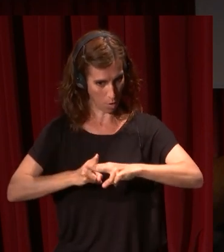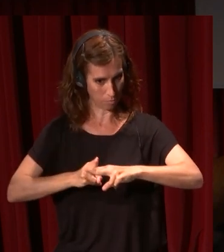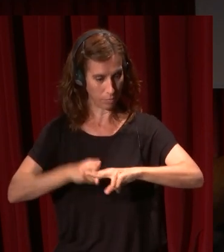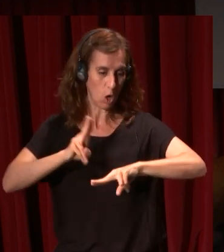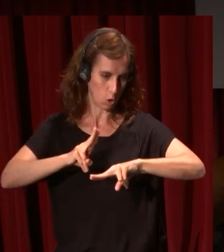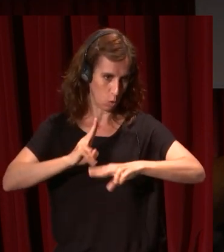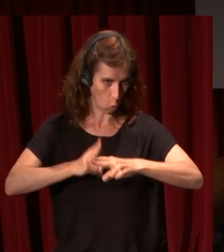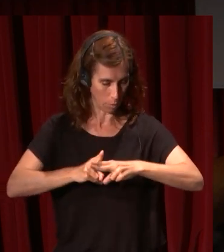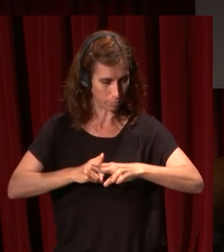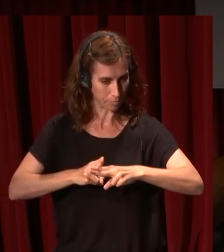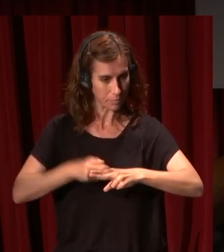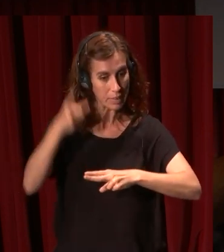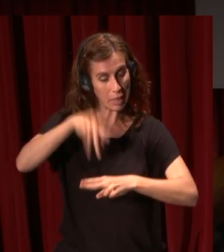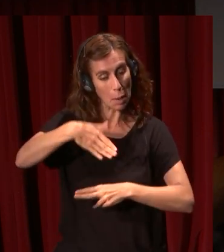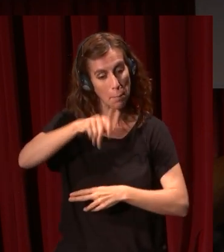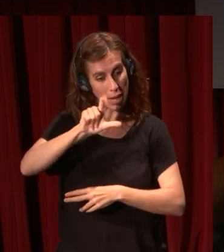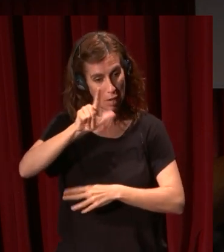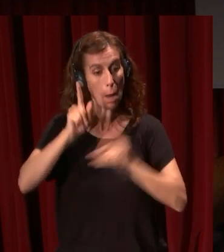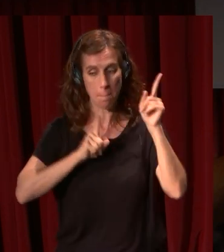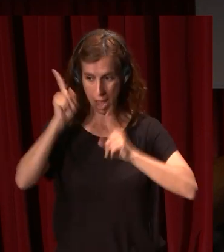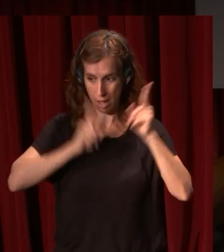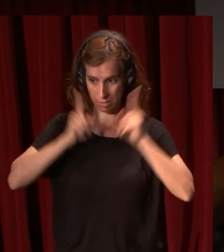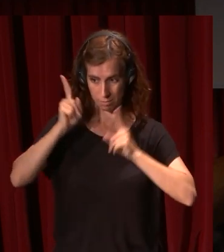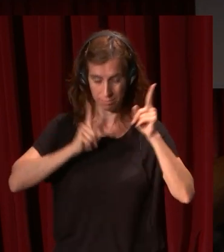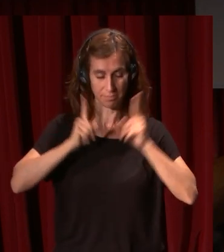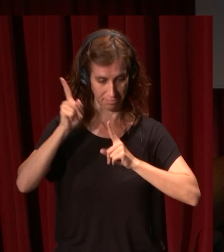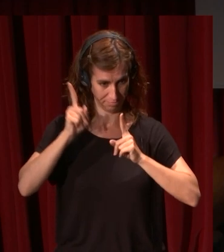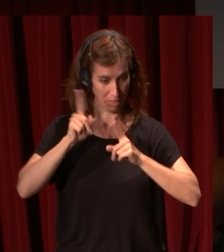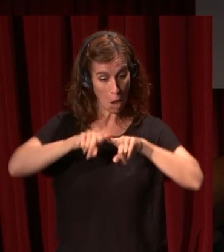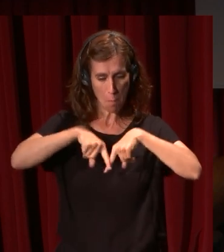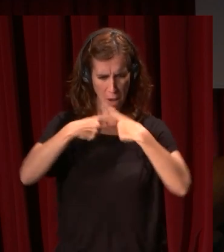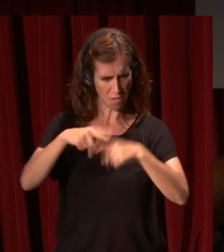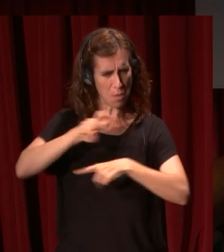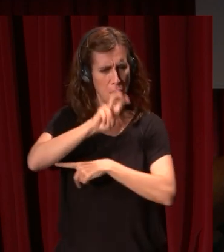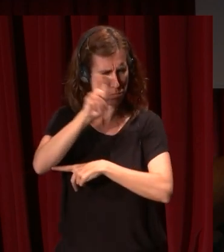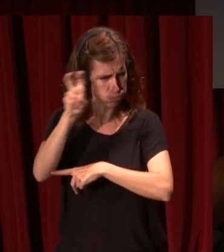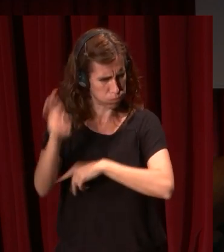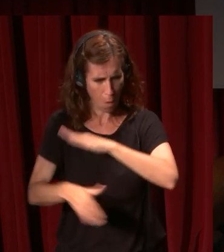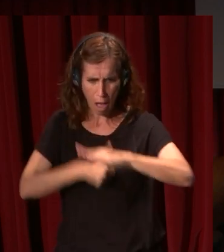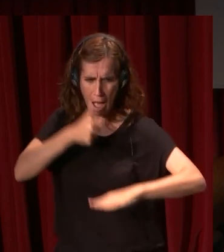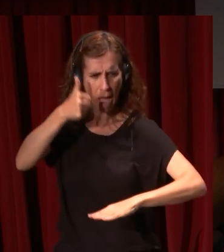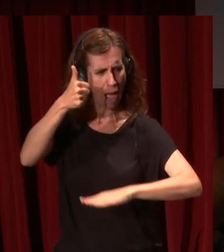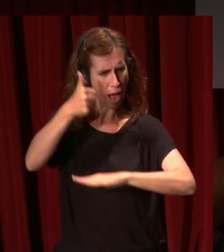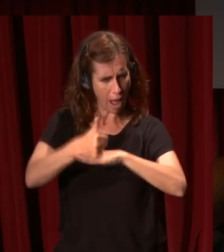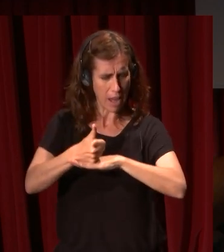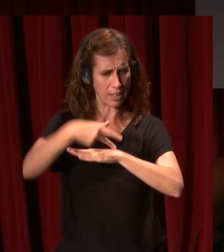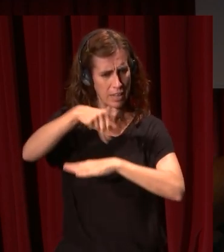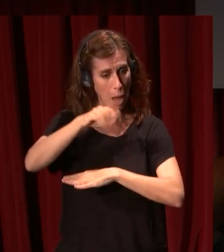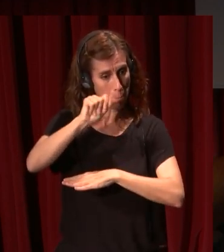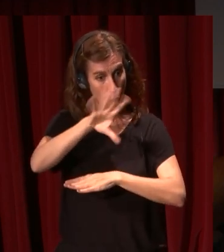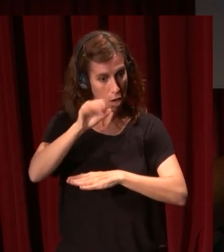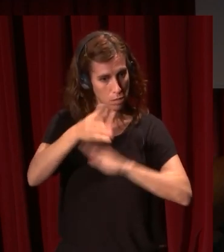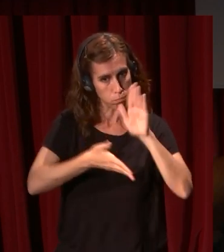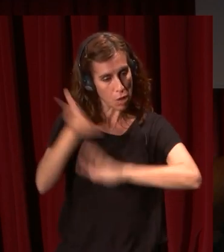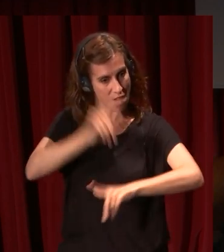como pintor de corte en Milán y ha trabajado para varias de las familias de las élites napolitanas en un viaje a Nápoles